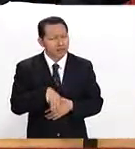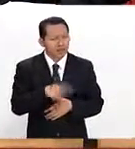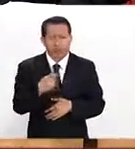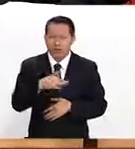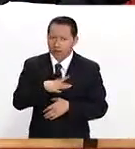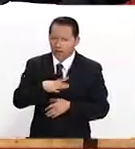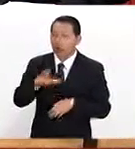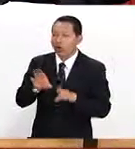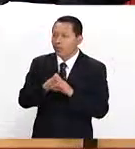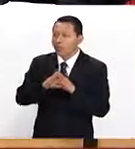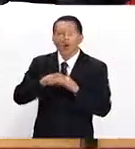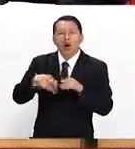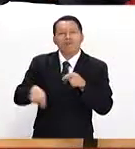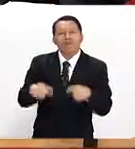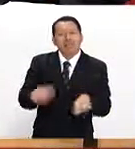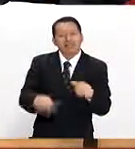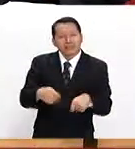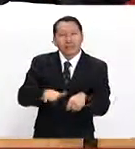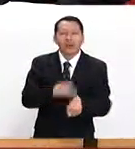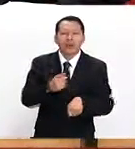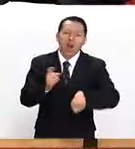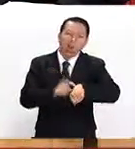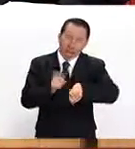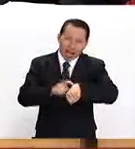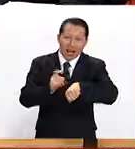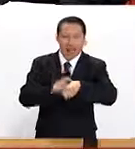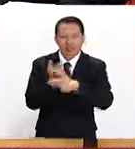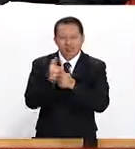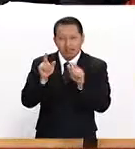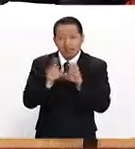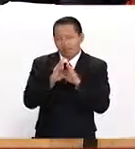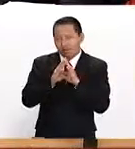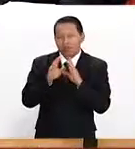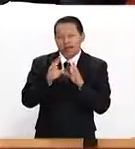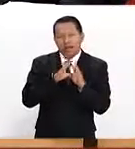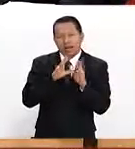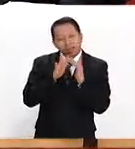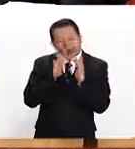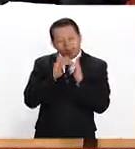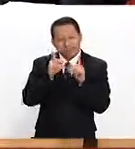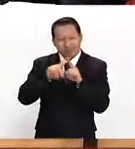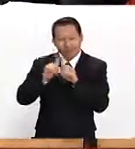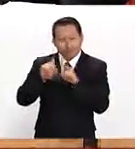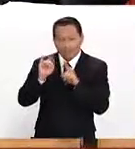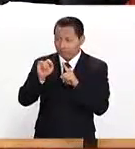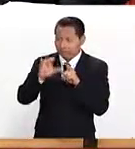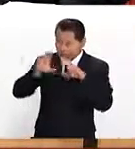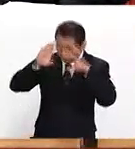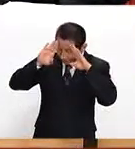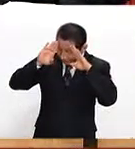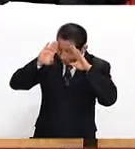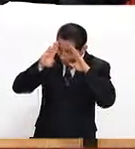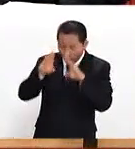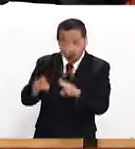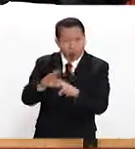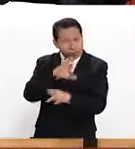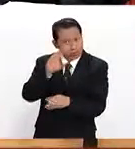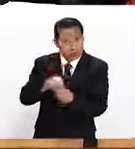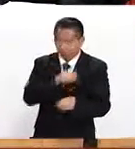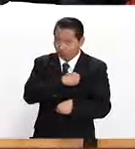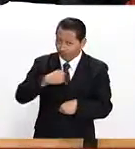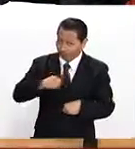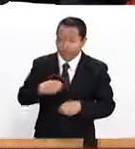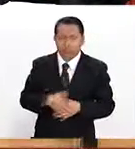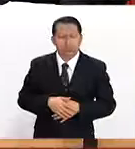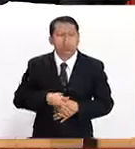es flexible en cuanto a los horarios, en cuanto a la interacción, pues sí requiere tener un compromiso real con lo que se va a aprender. Claro,